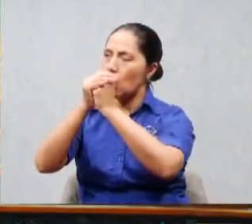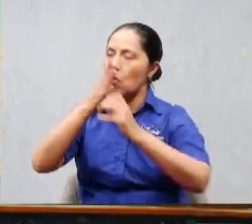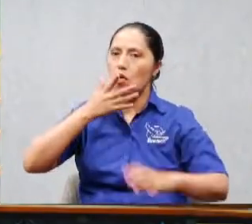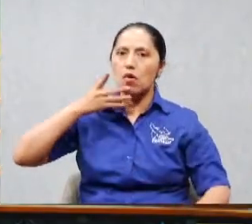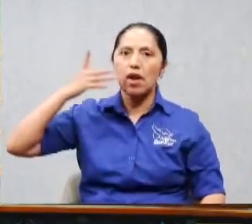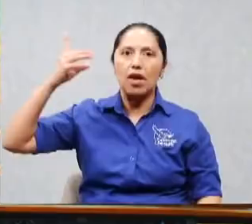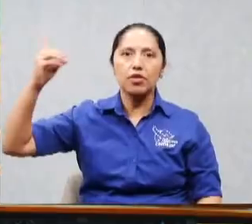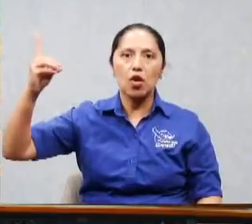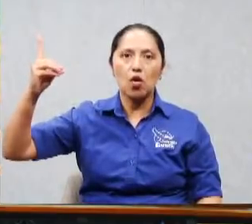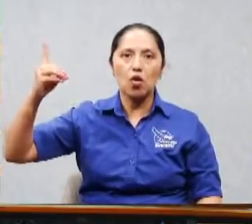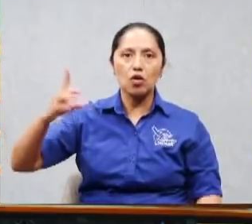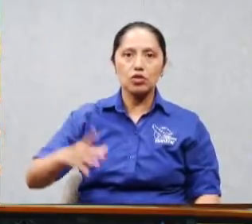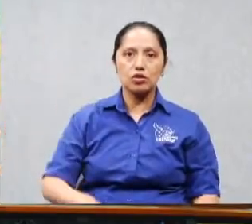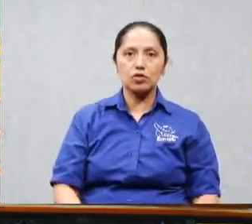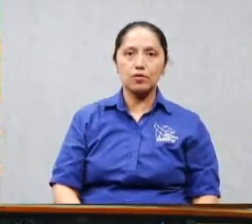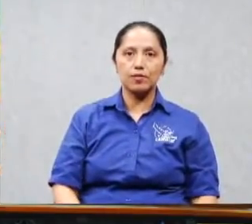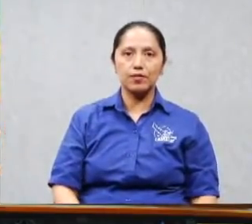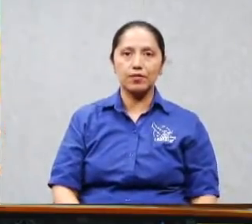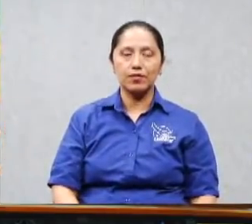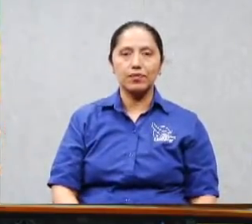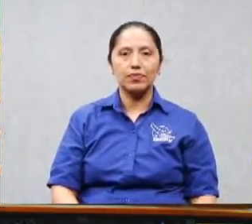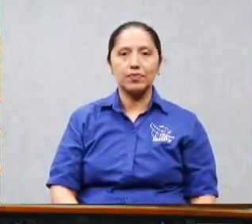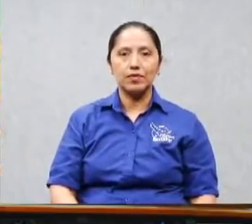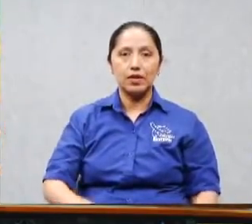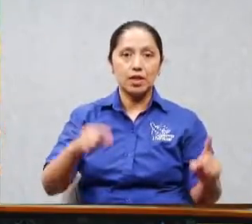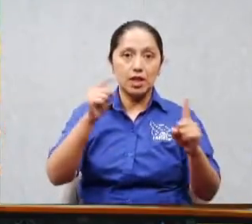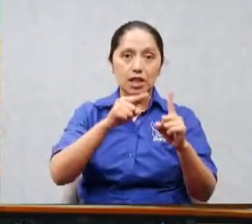el único que tenía el Dios verdadero no clamaba